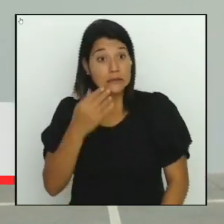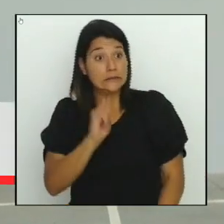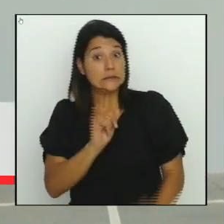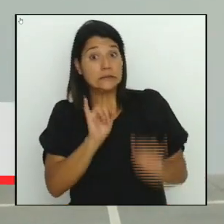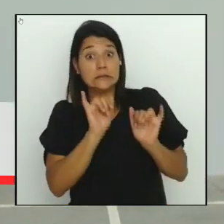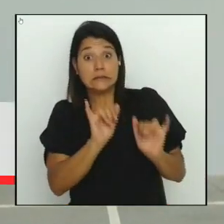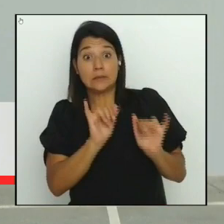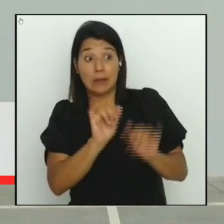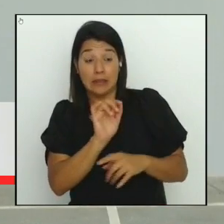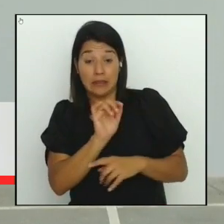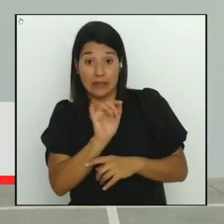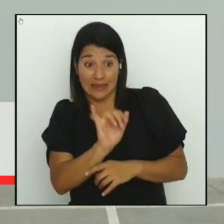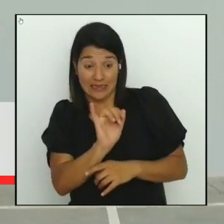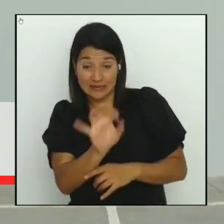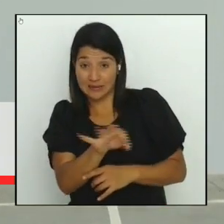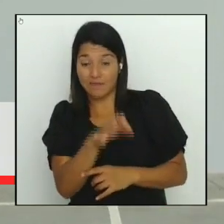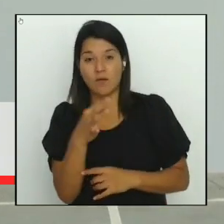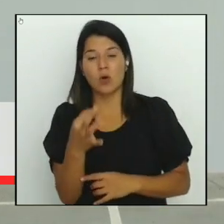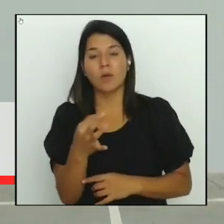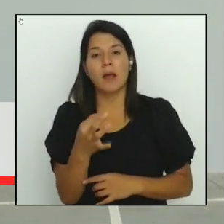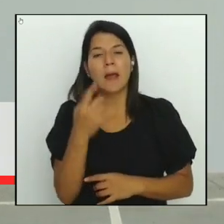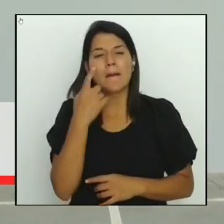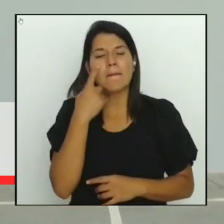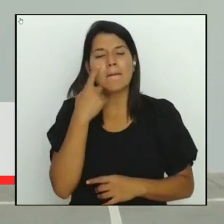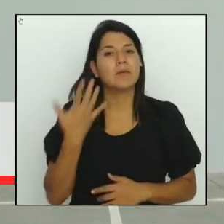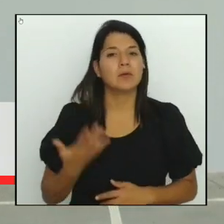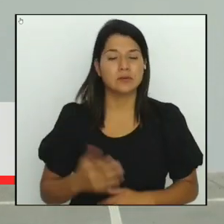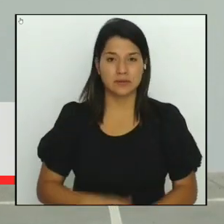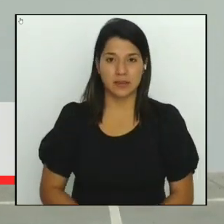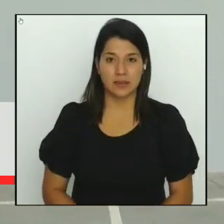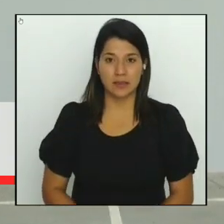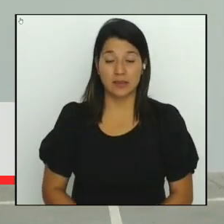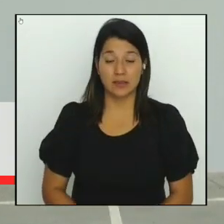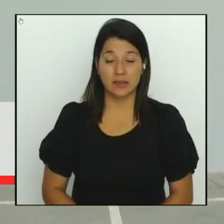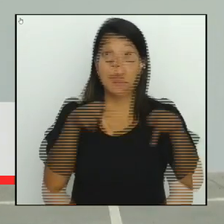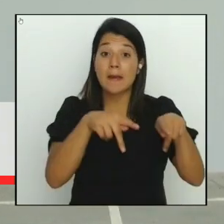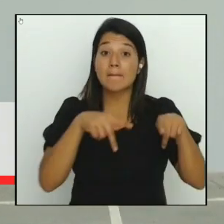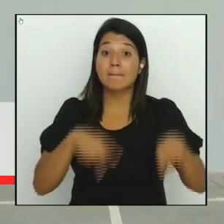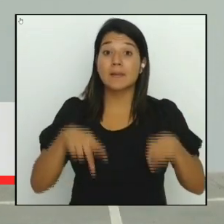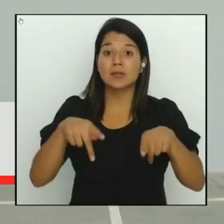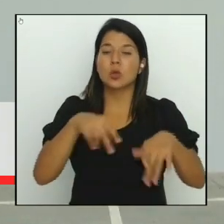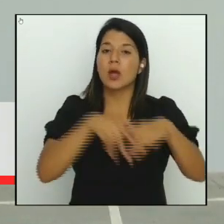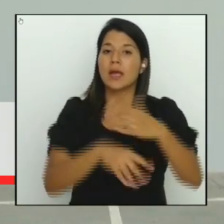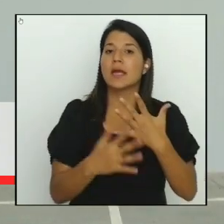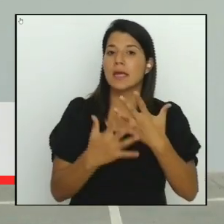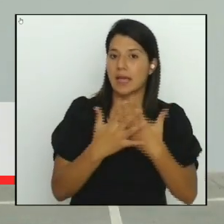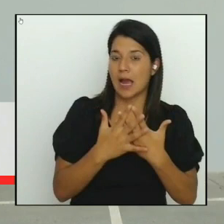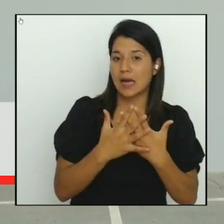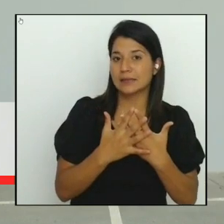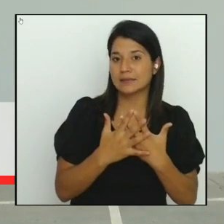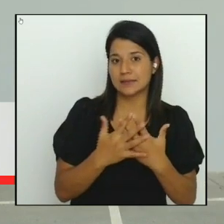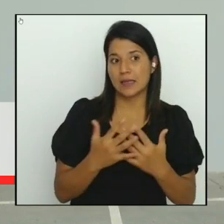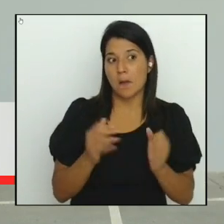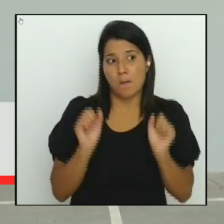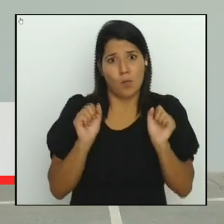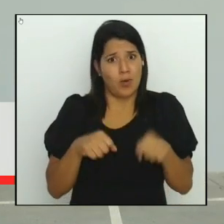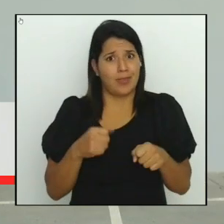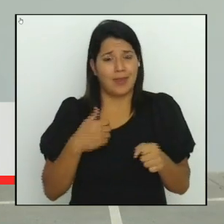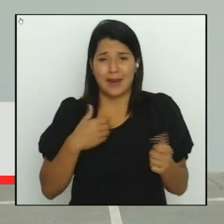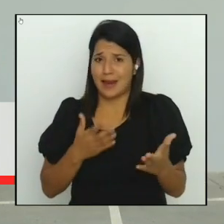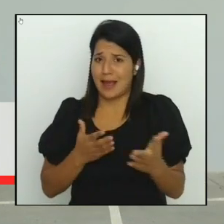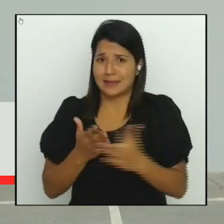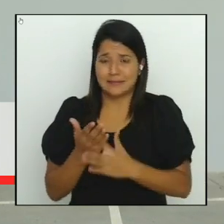Lo que vemos ahí es que las personas privadas de libertad tendrían acceso y tendrían el control sobre el acceso hacia